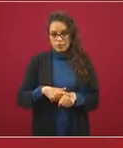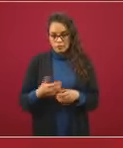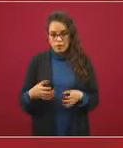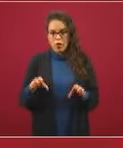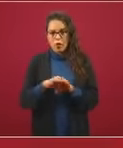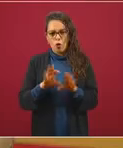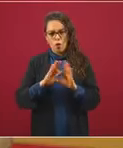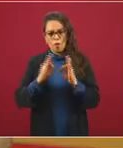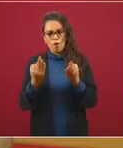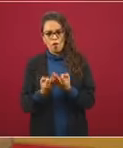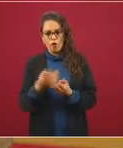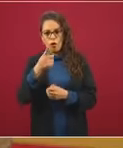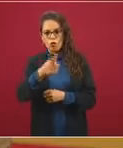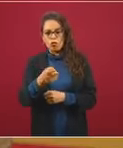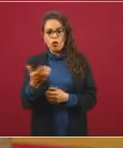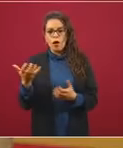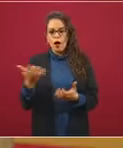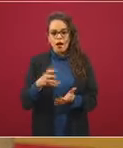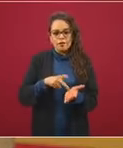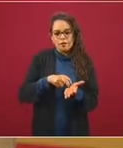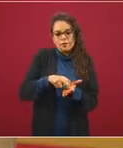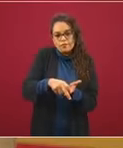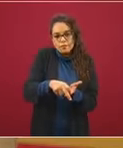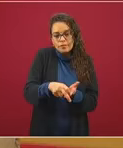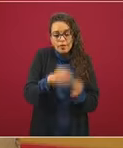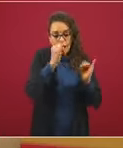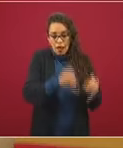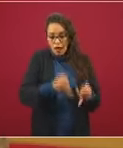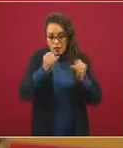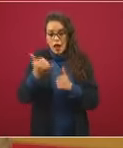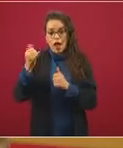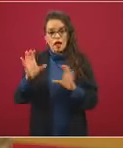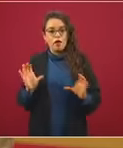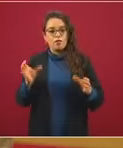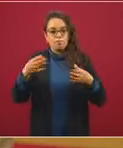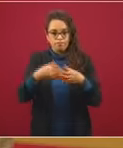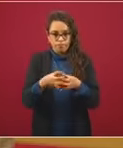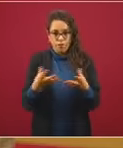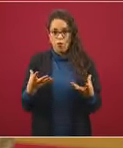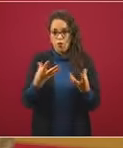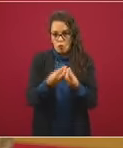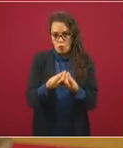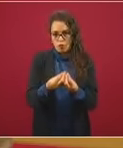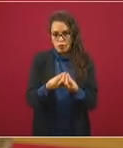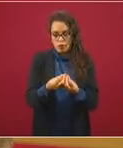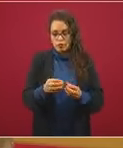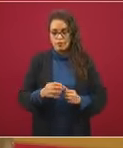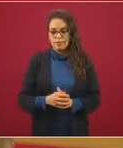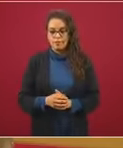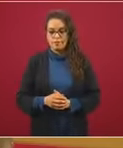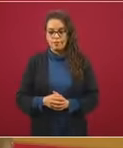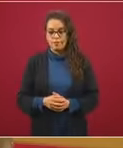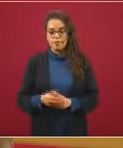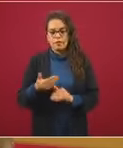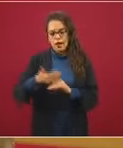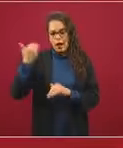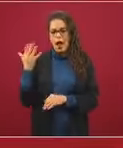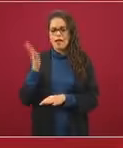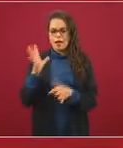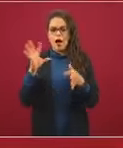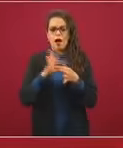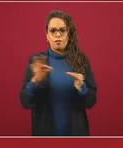en los espacios públicos. Y aquí, dicho sea de paso, iremos comentando como ya lo hicimos para los elementos